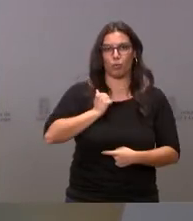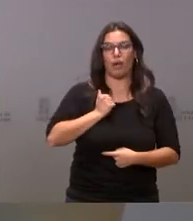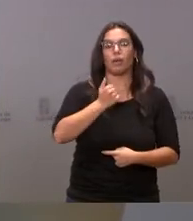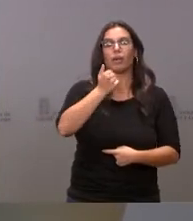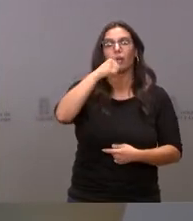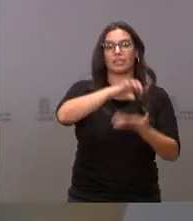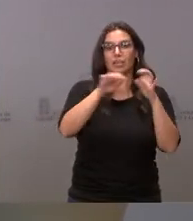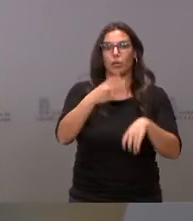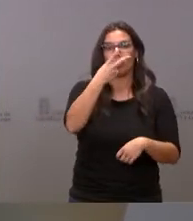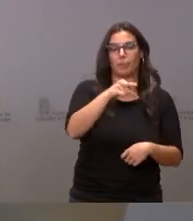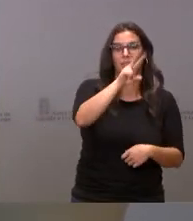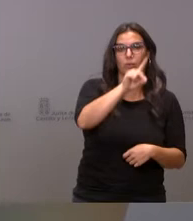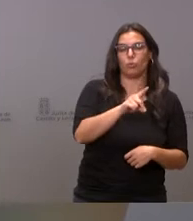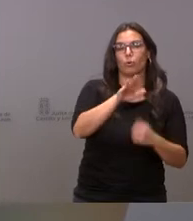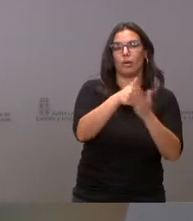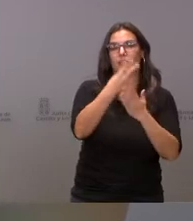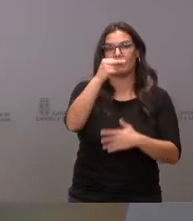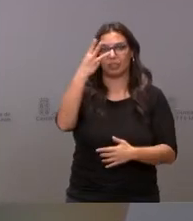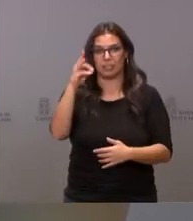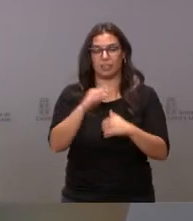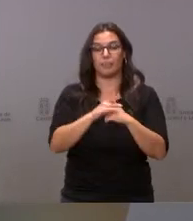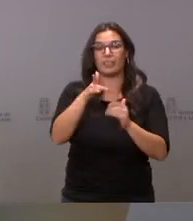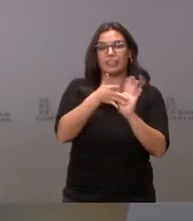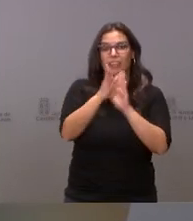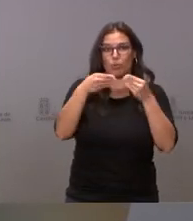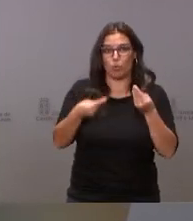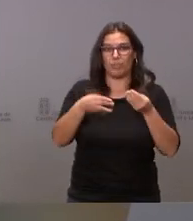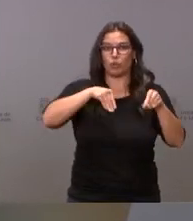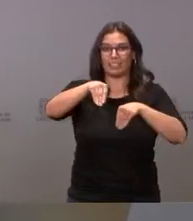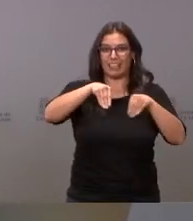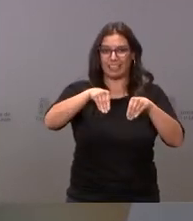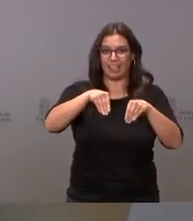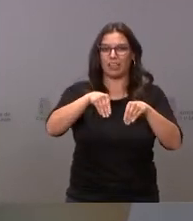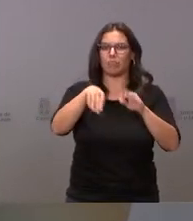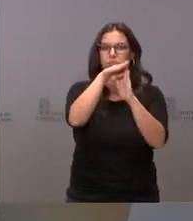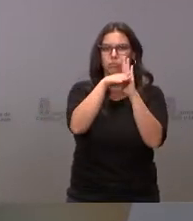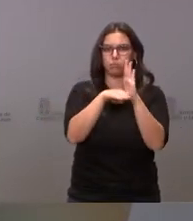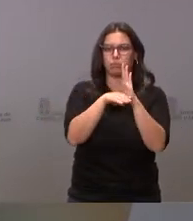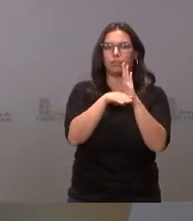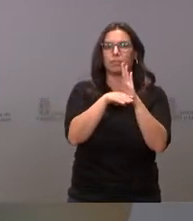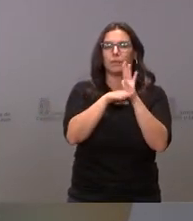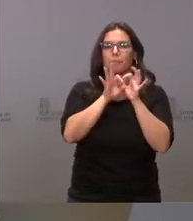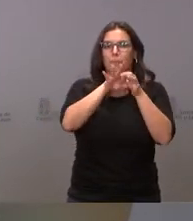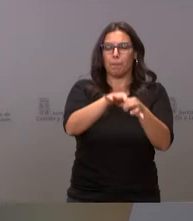-20-30. Estamos hablando de un documento estratégico que se marca en un conjunto de